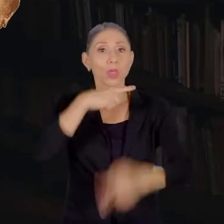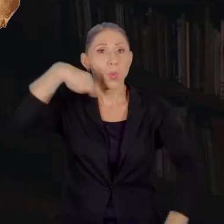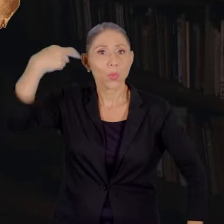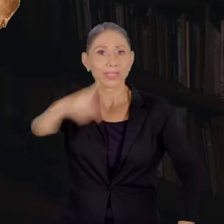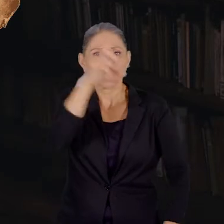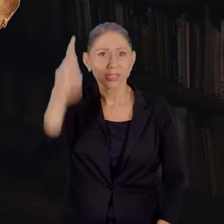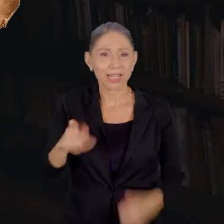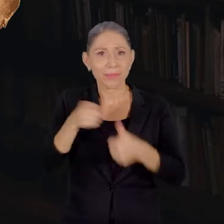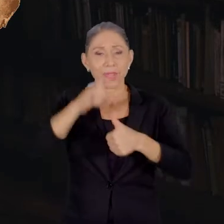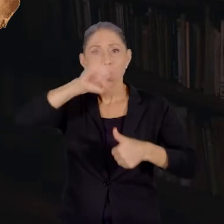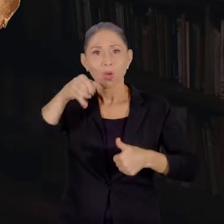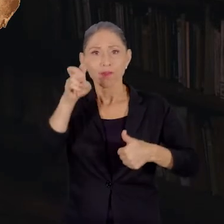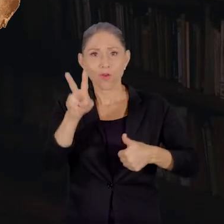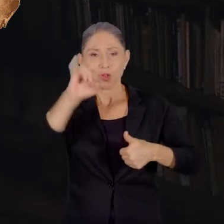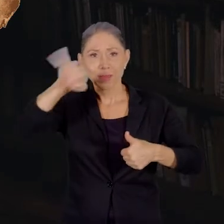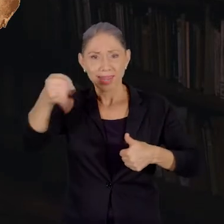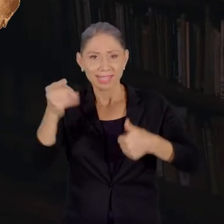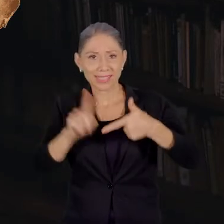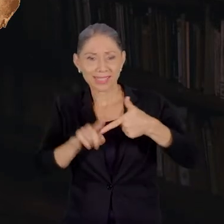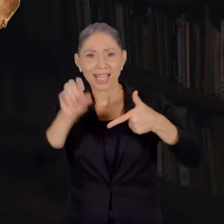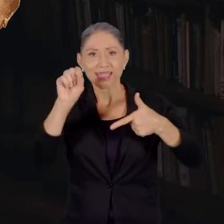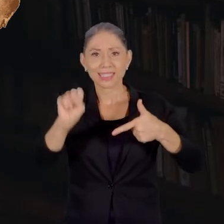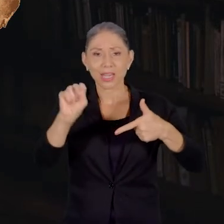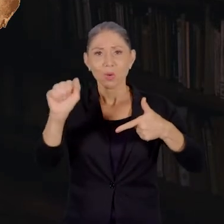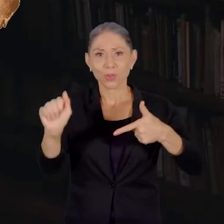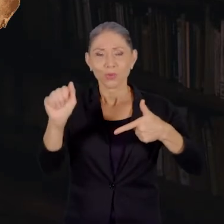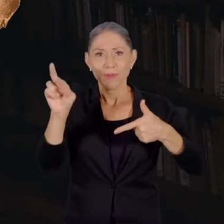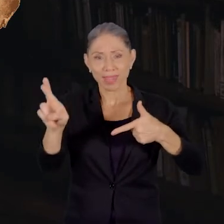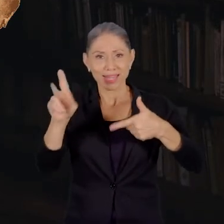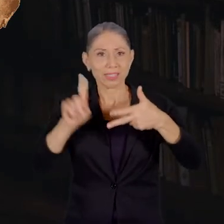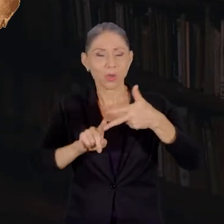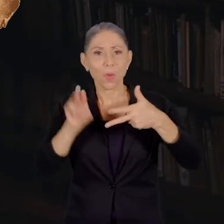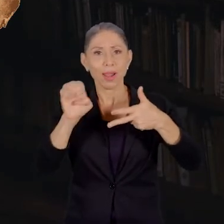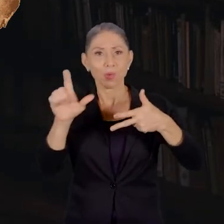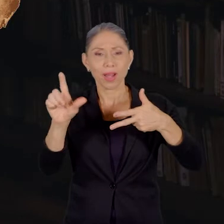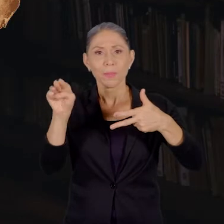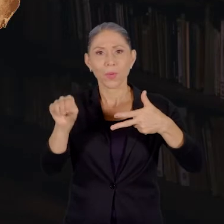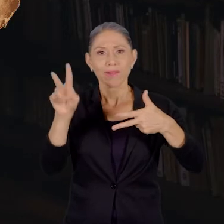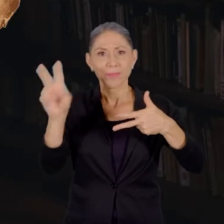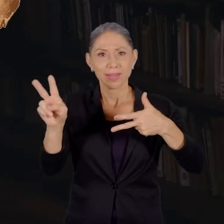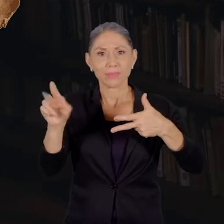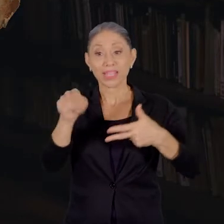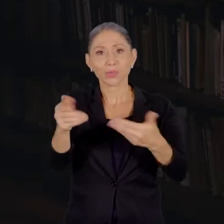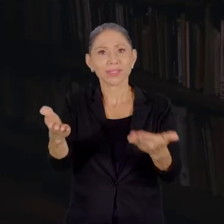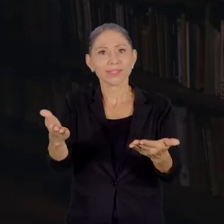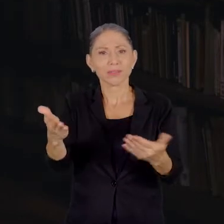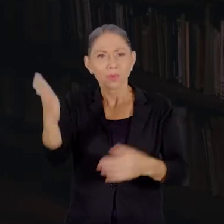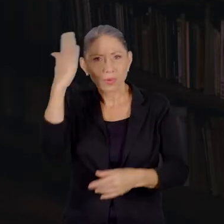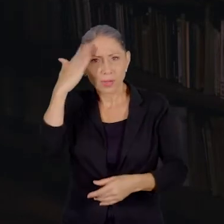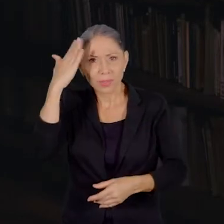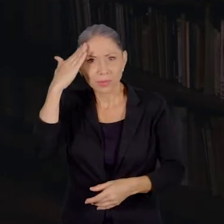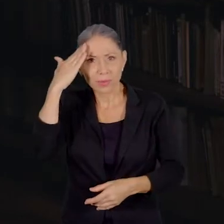Costa Rica? ¿Jorge Bolio Jiménez? ¿Sergio Ardón Ramírez? ¿O Manuel Mora Valverde? Esto